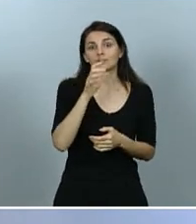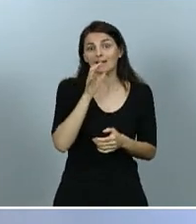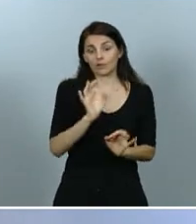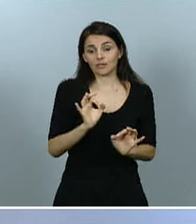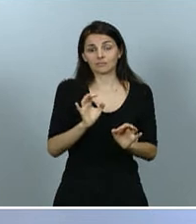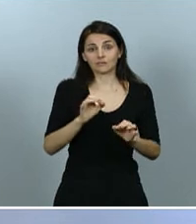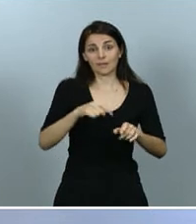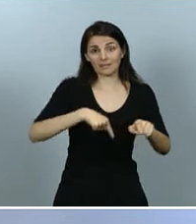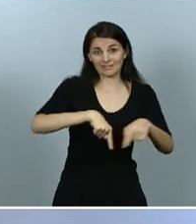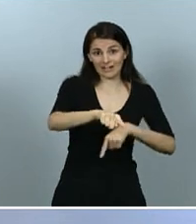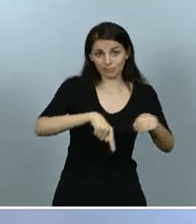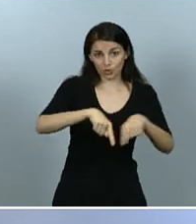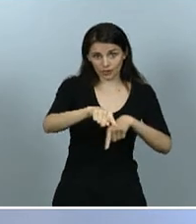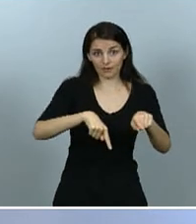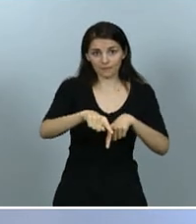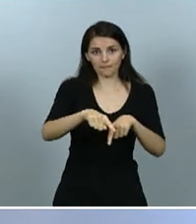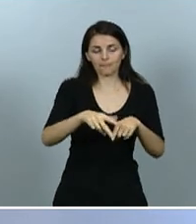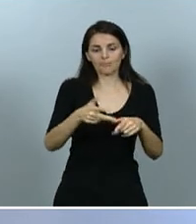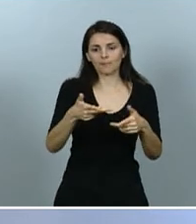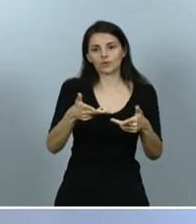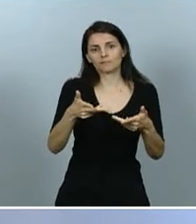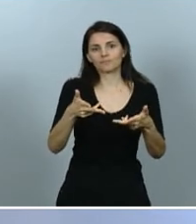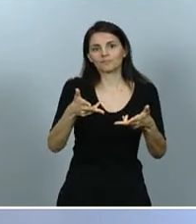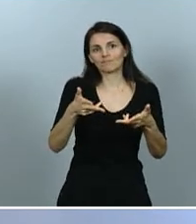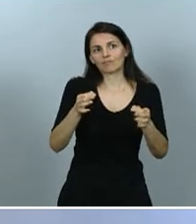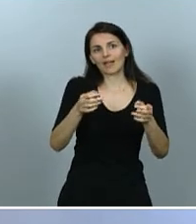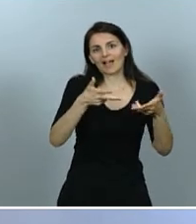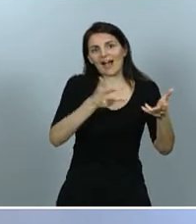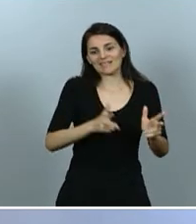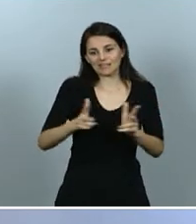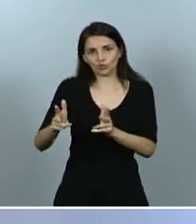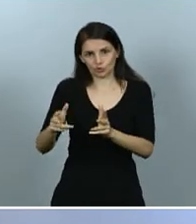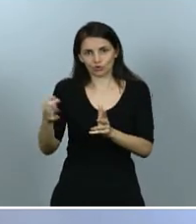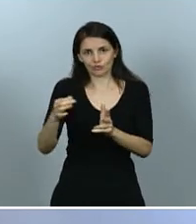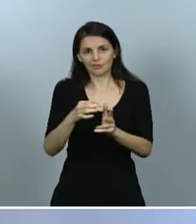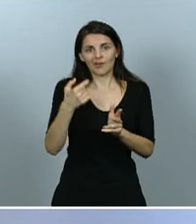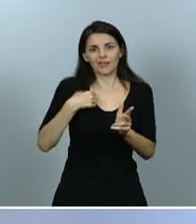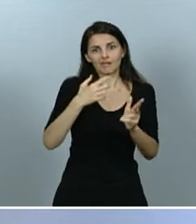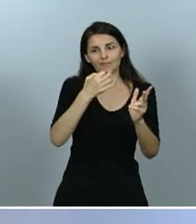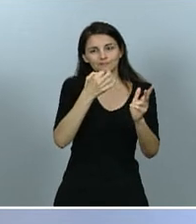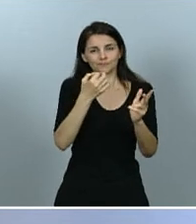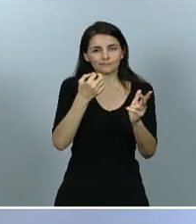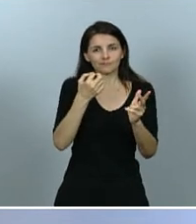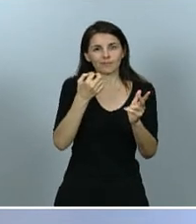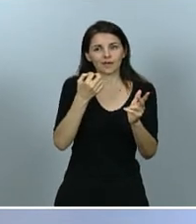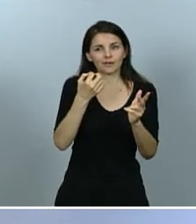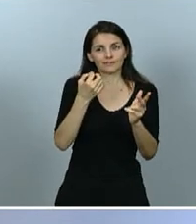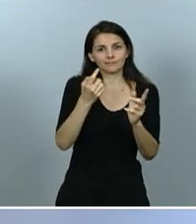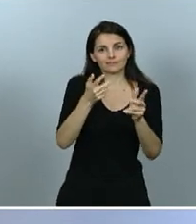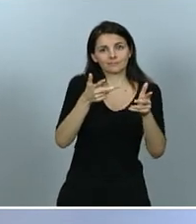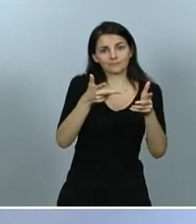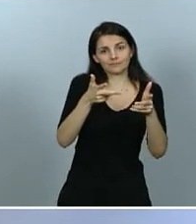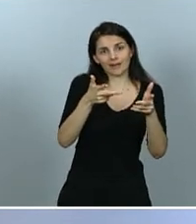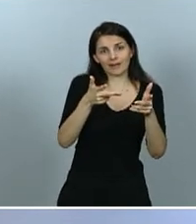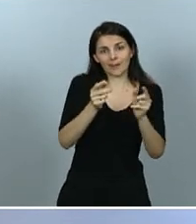asiento preasignado de mantener los registros de los pasajeros con el correspondiente asiento con un mínimo